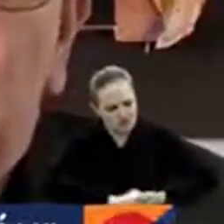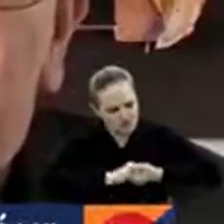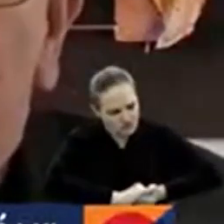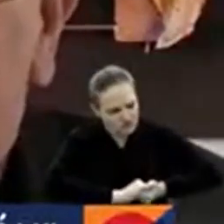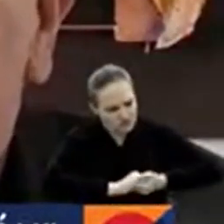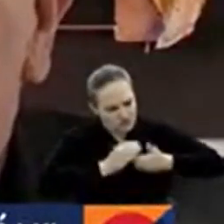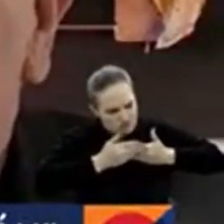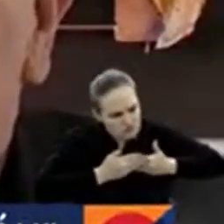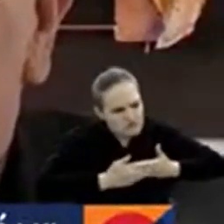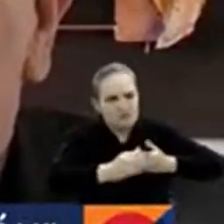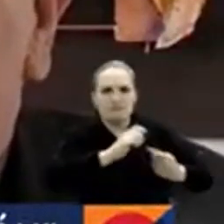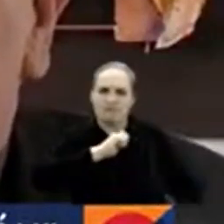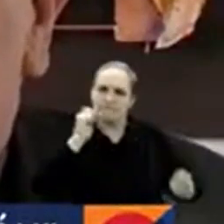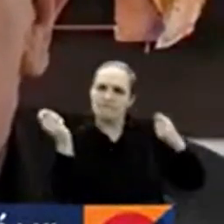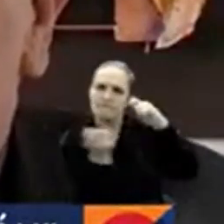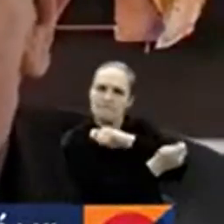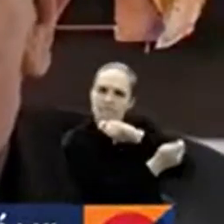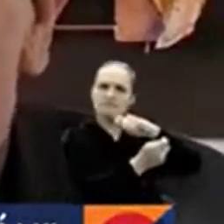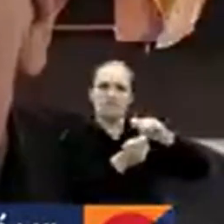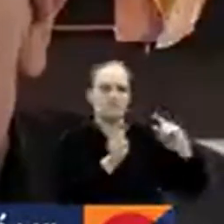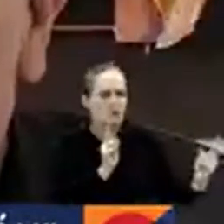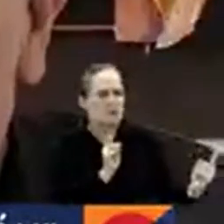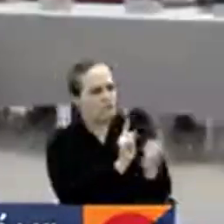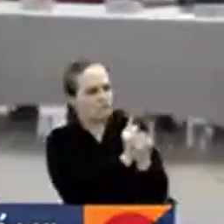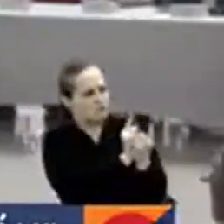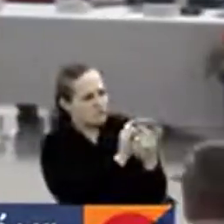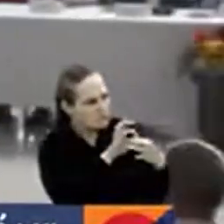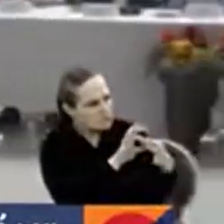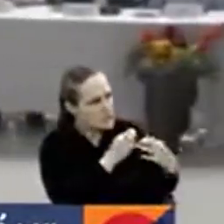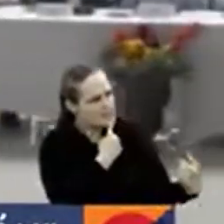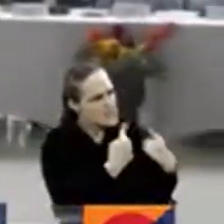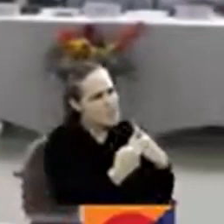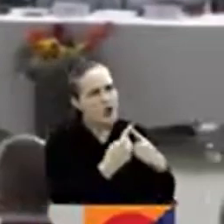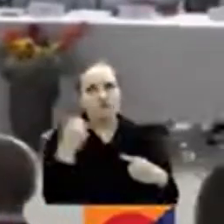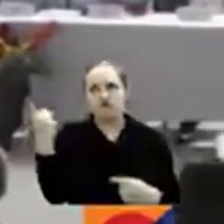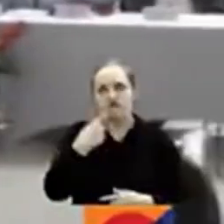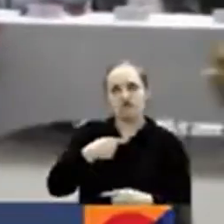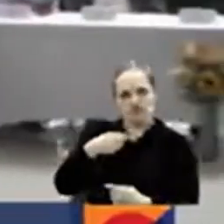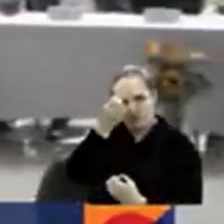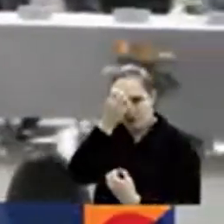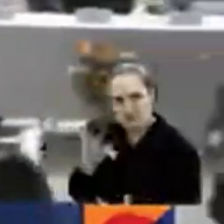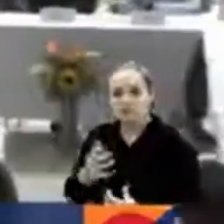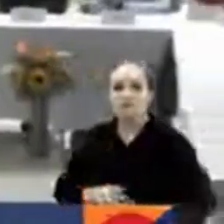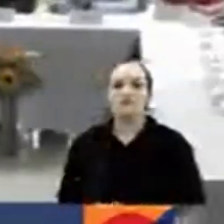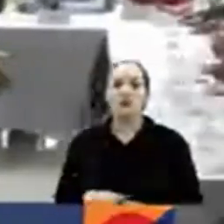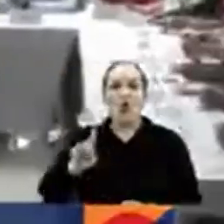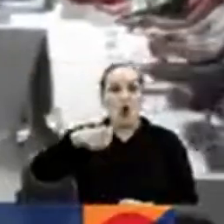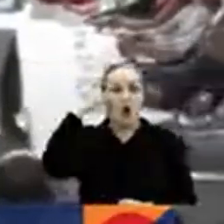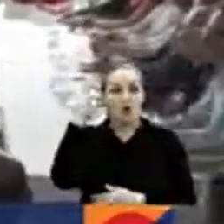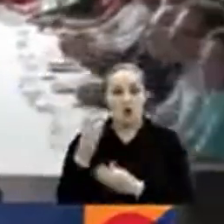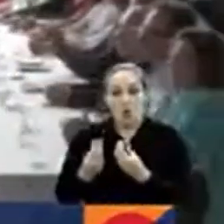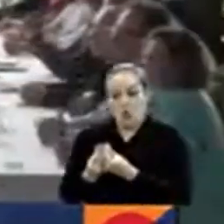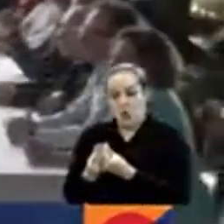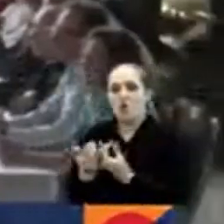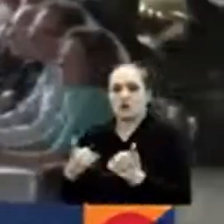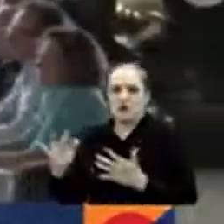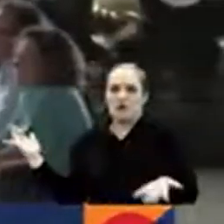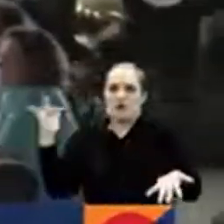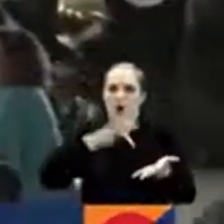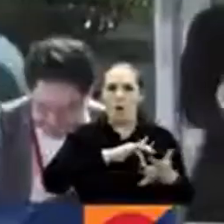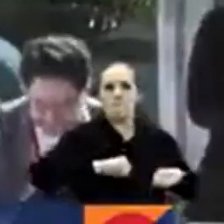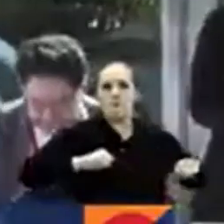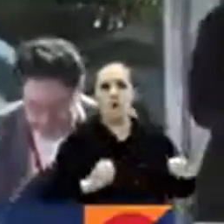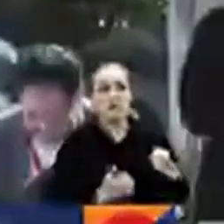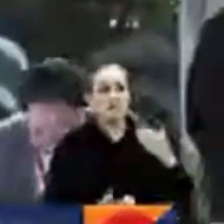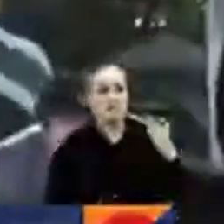año de encuentro, un año de diálogo. La delegación negociadora del gobierno está en Bogotá a la espera